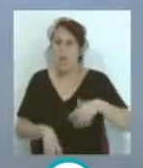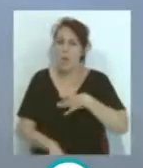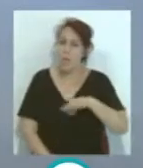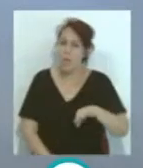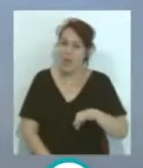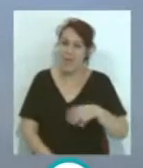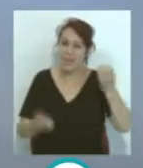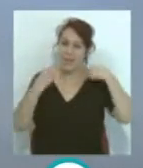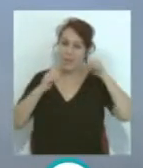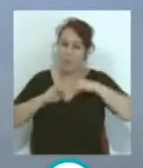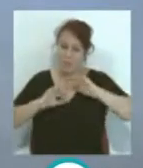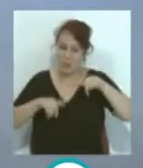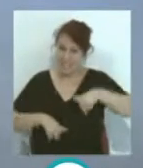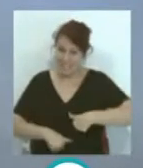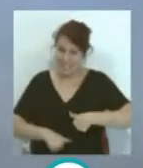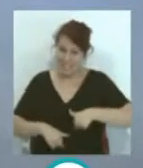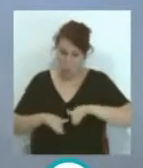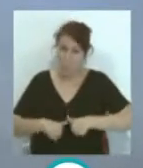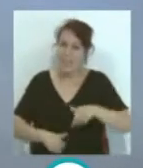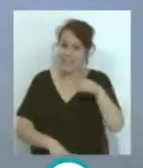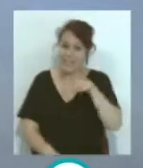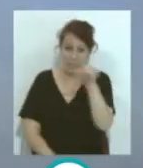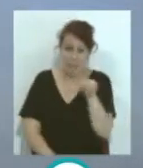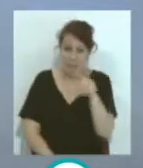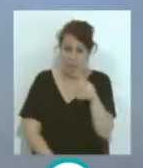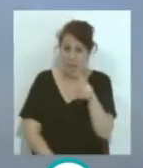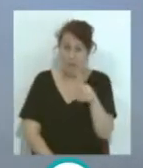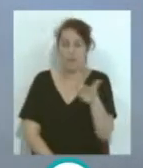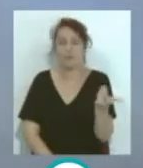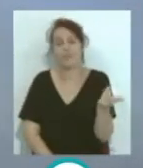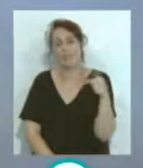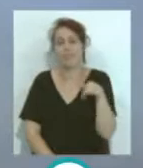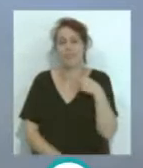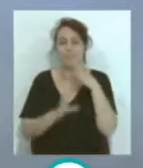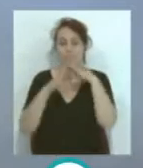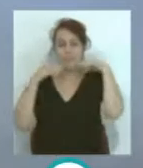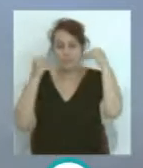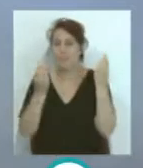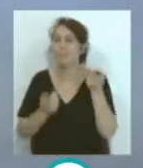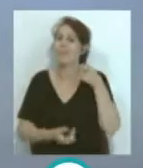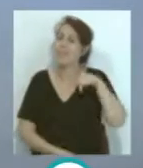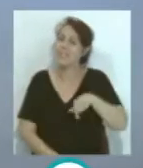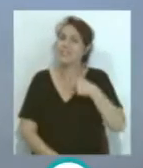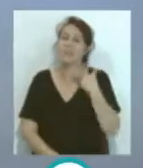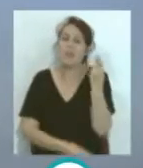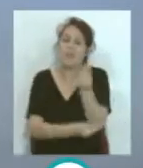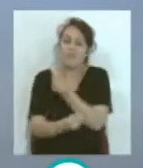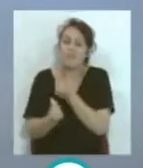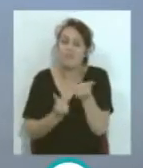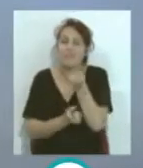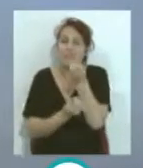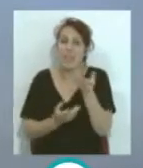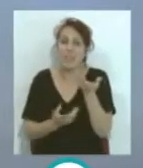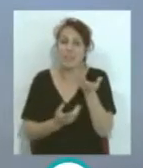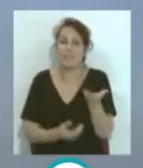volver a los entrenamientos... semana... ...con... ...esa sonrisa... ...y ese buen ambiente... ...que ha